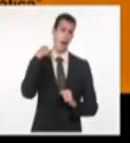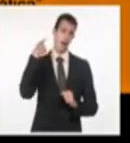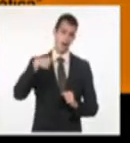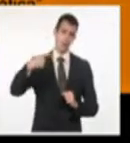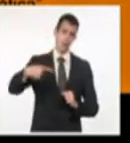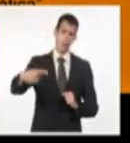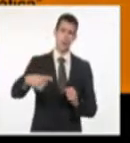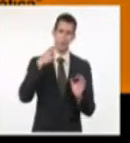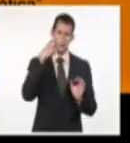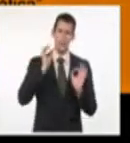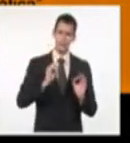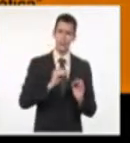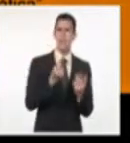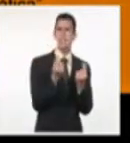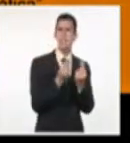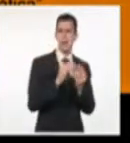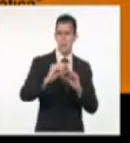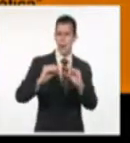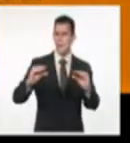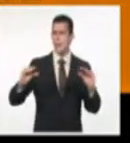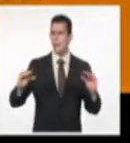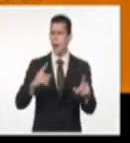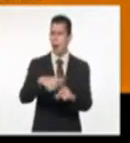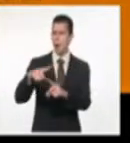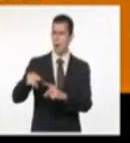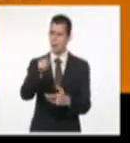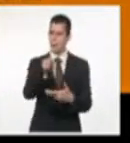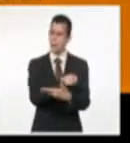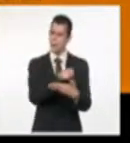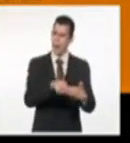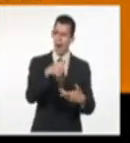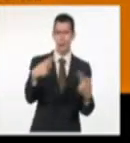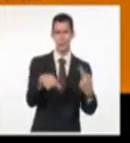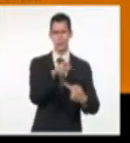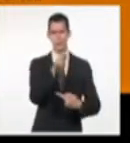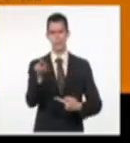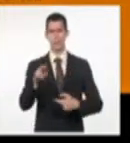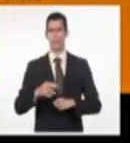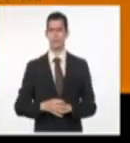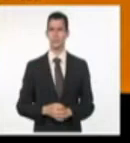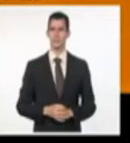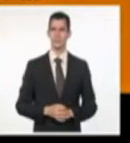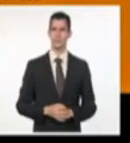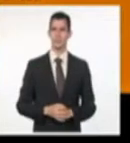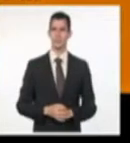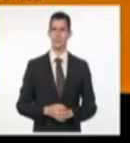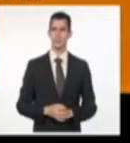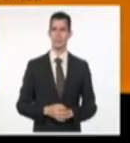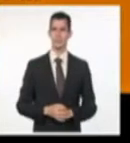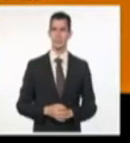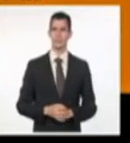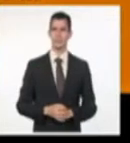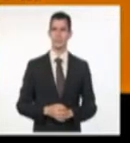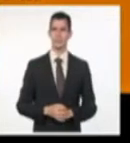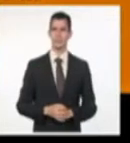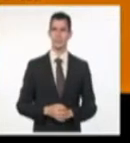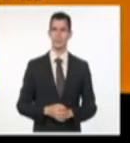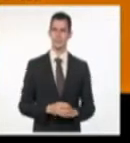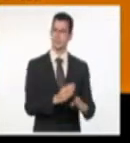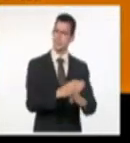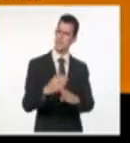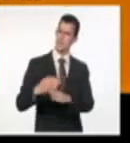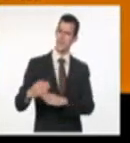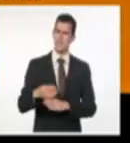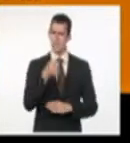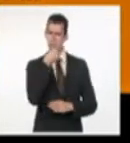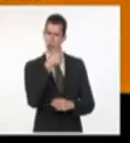49.106 dólares. Veamos más de Micaela Hierro Dori. Diversos medios han denunciado a esta mujer, a esta argentina,